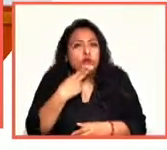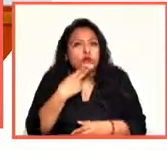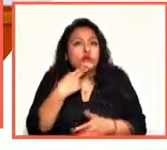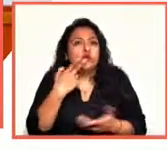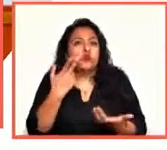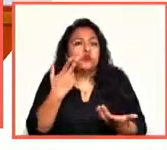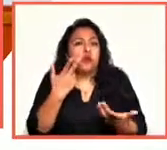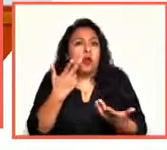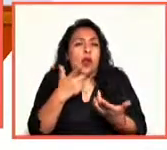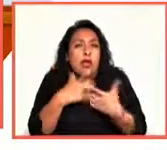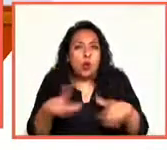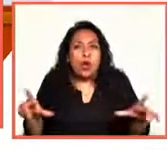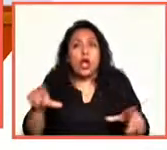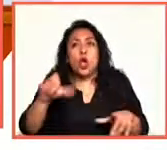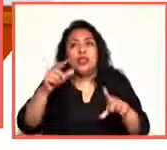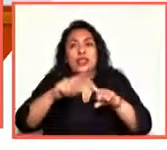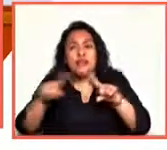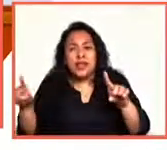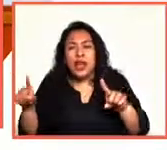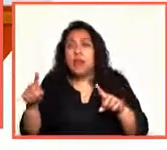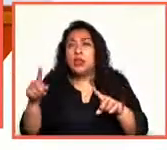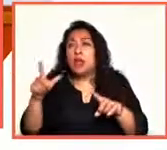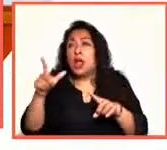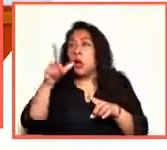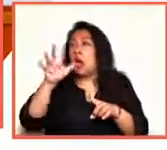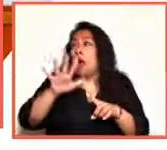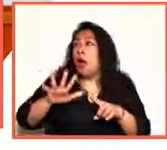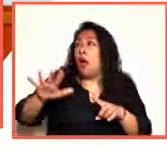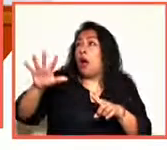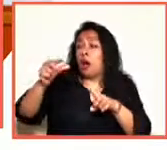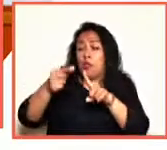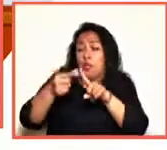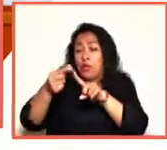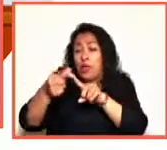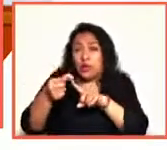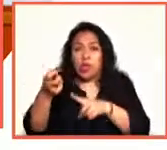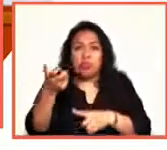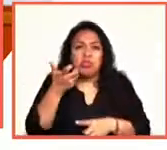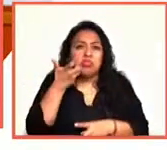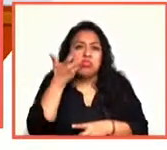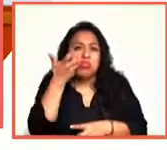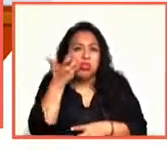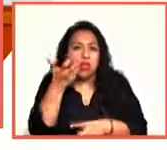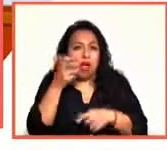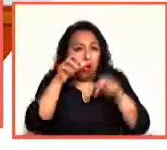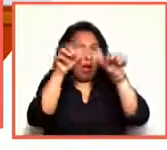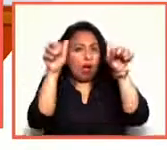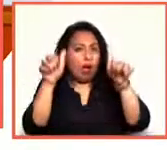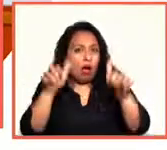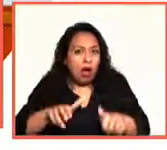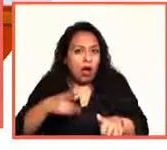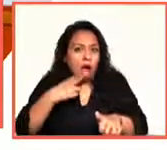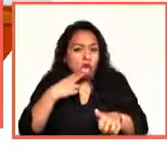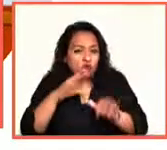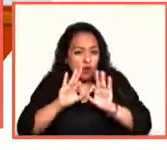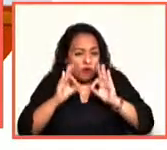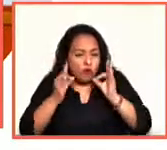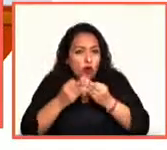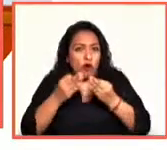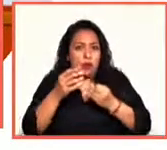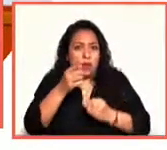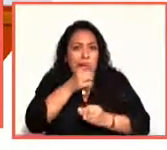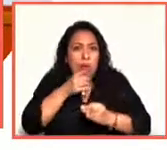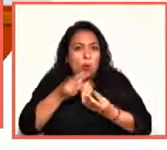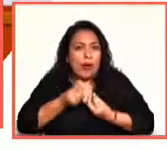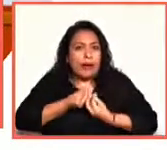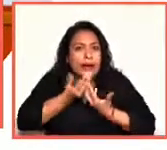de rosados dedos. Ese es un uso intencionado, propiamente artístico, del lenguaje. Entonces, en